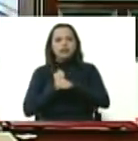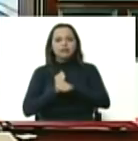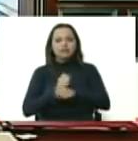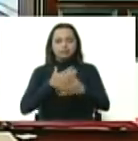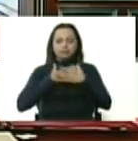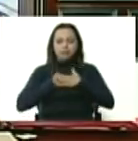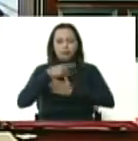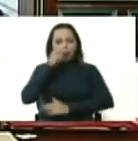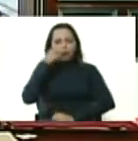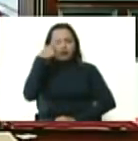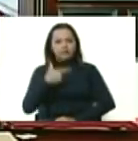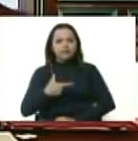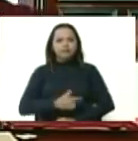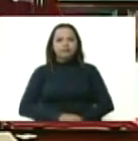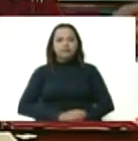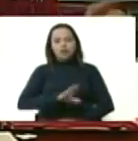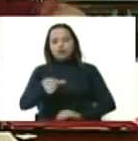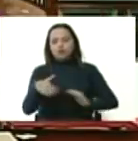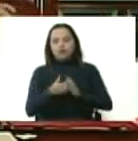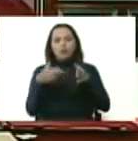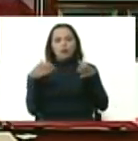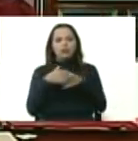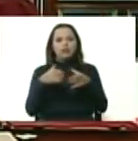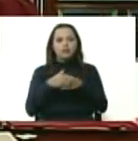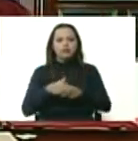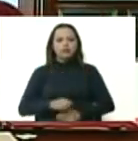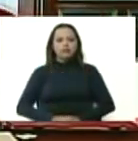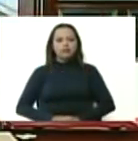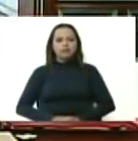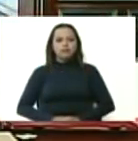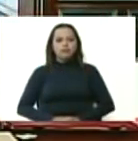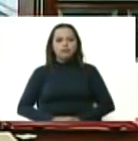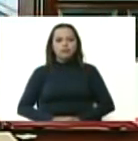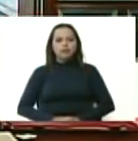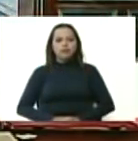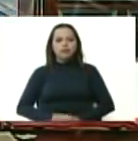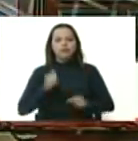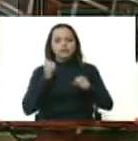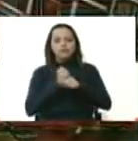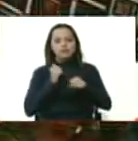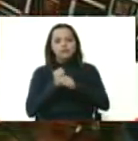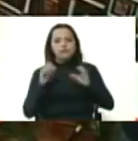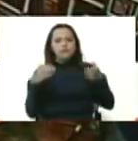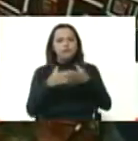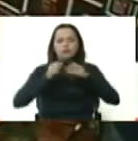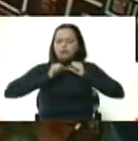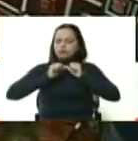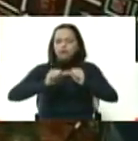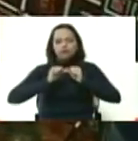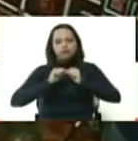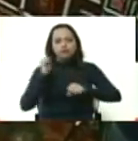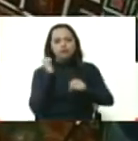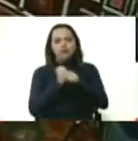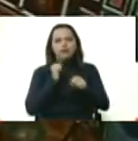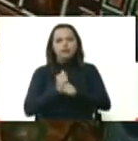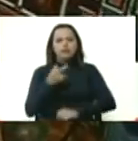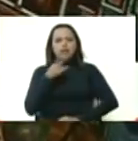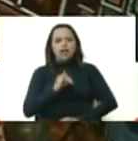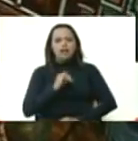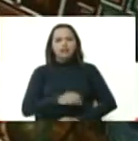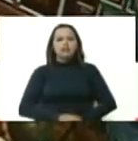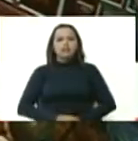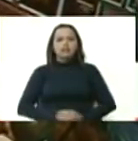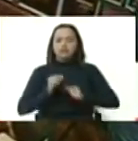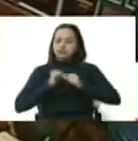y con todo su equipo en el colectivo de trabajo permanente cuentan conmigo para el